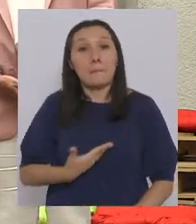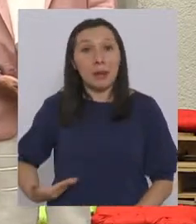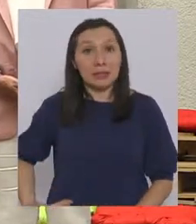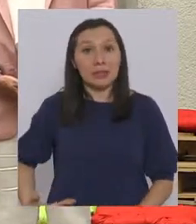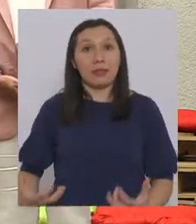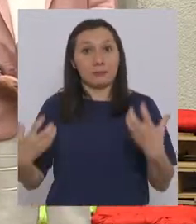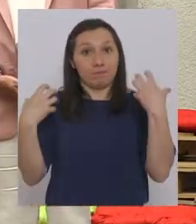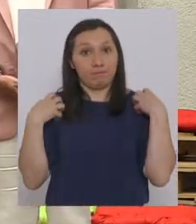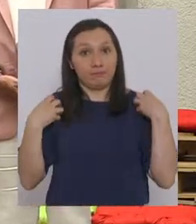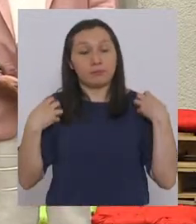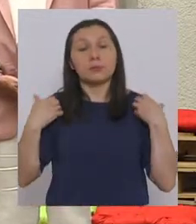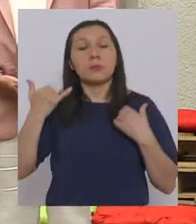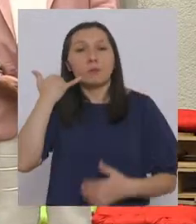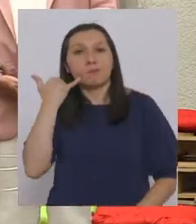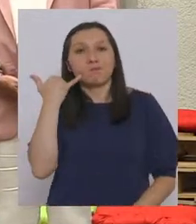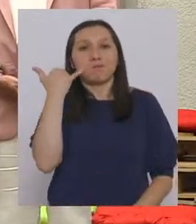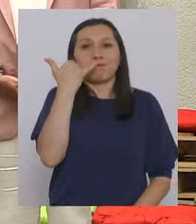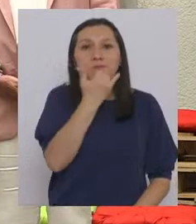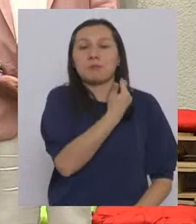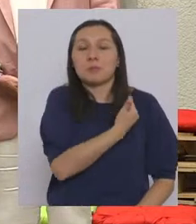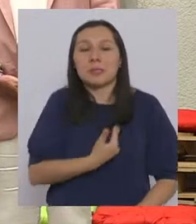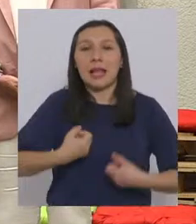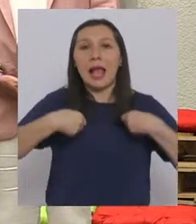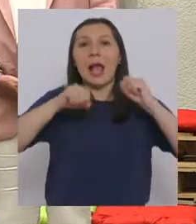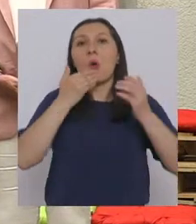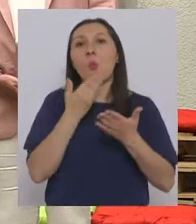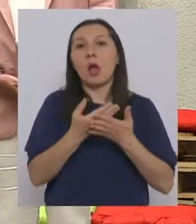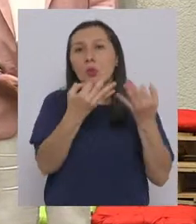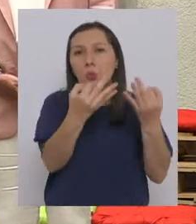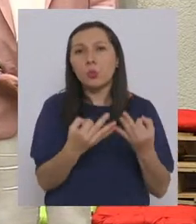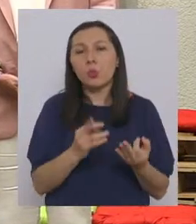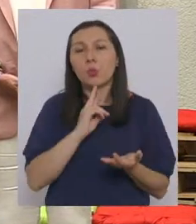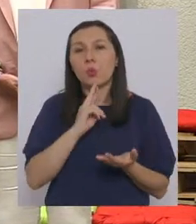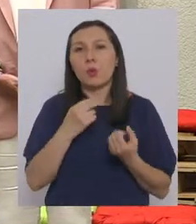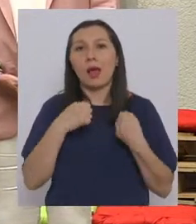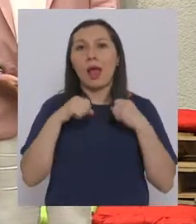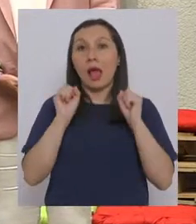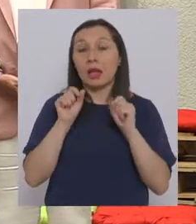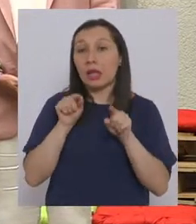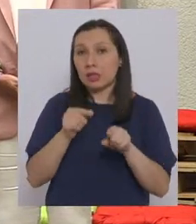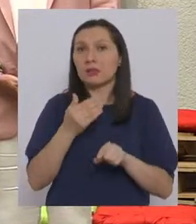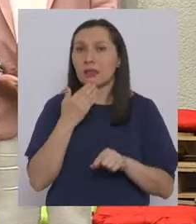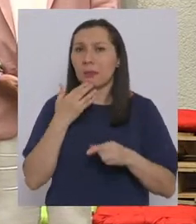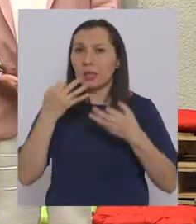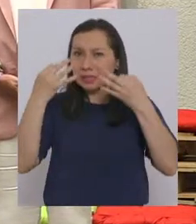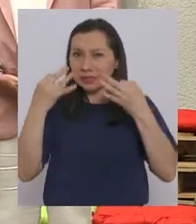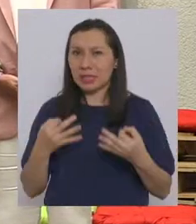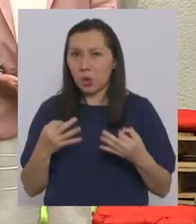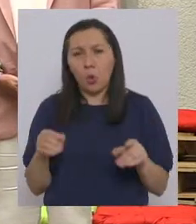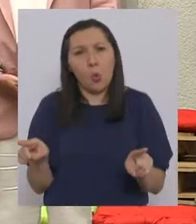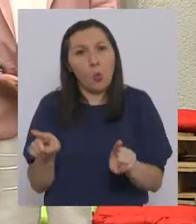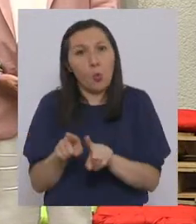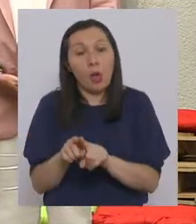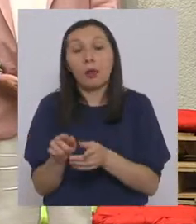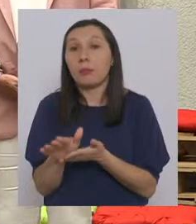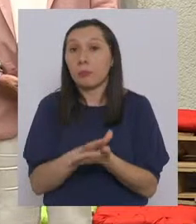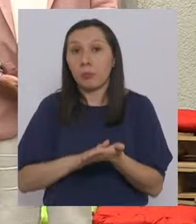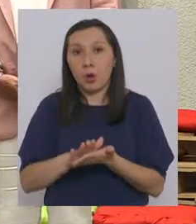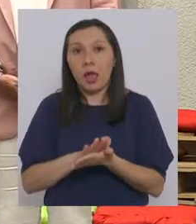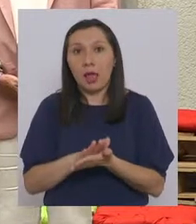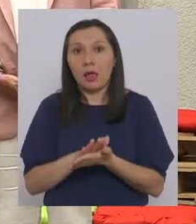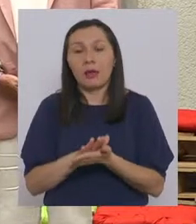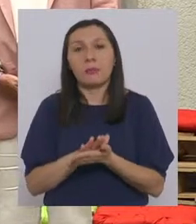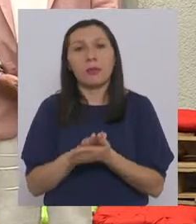ejercicio llama al presidente electo una vez que se saben los resultados de las elecciones. Esto también va a estar asegurado a pesar de que, por ejemplo,